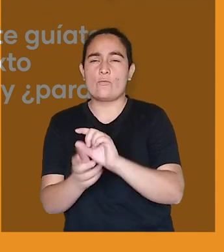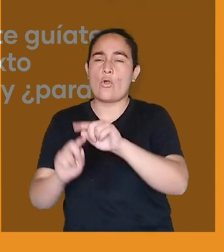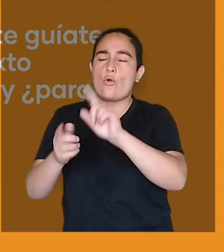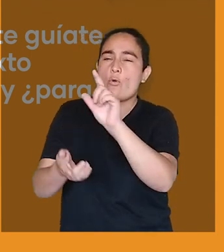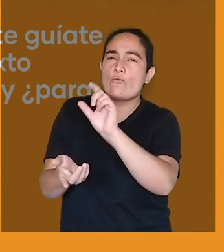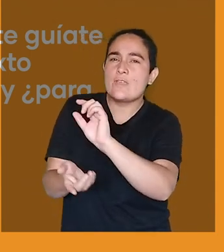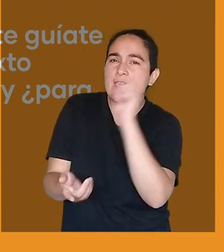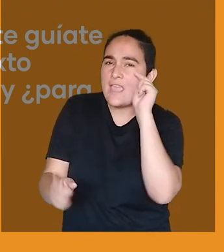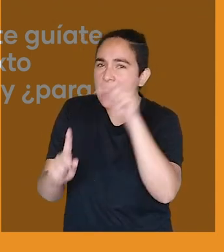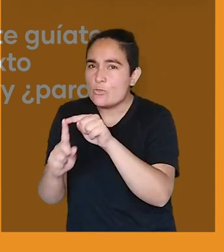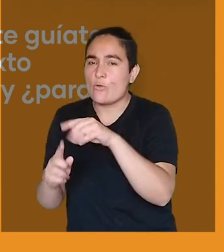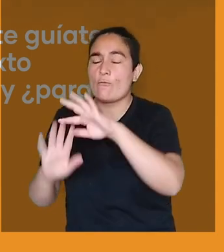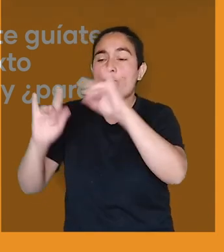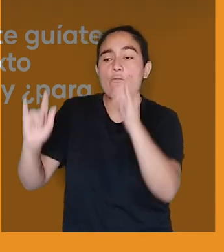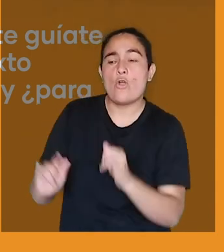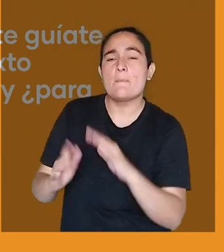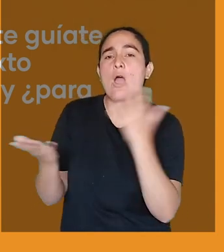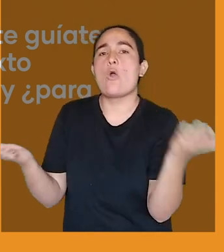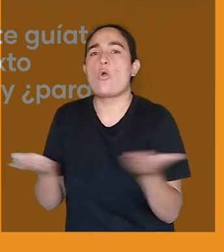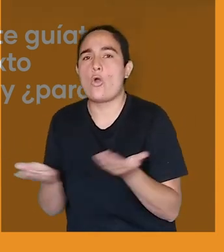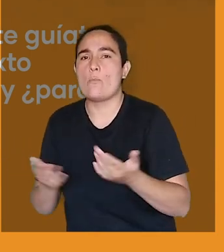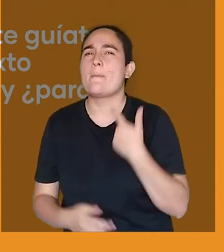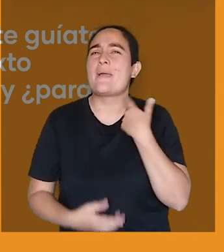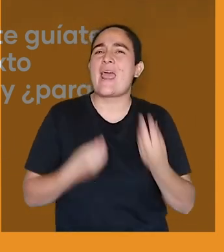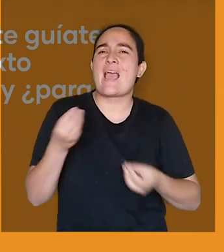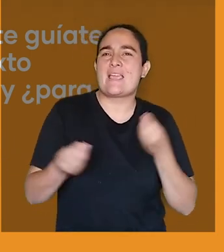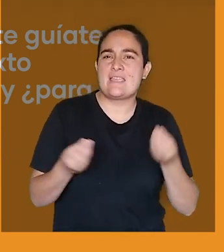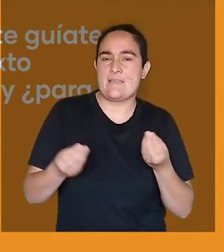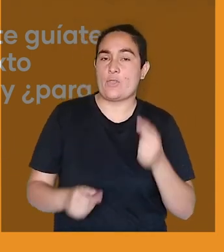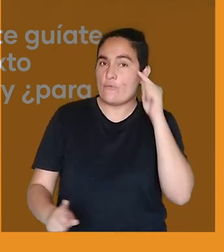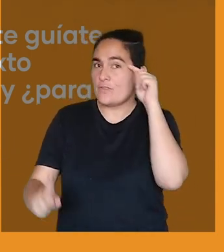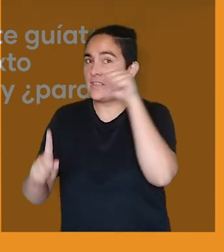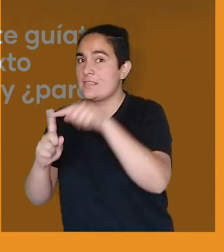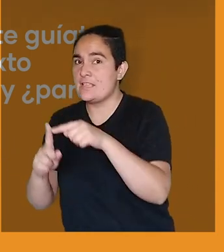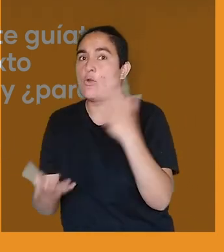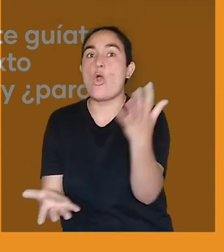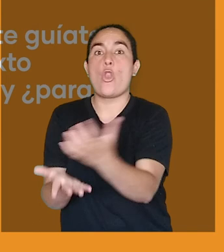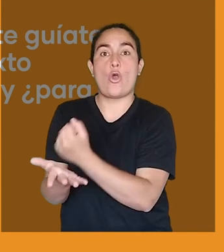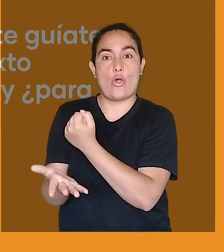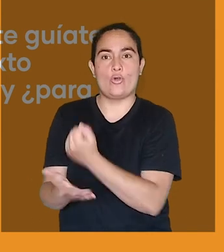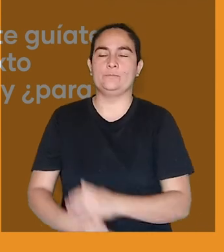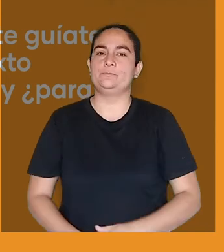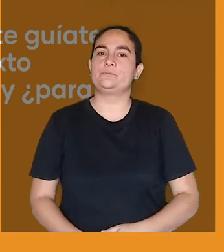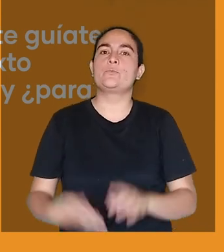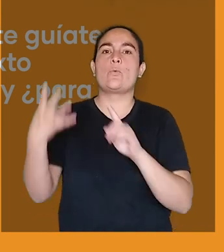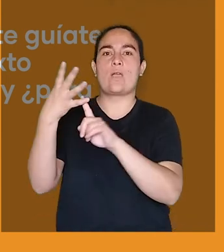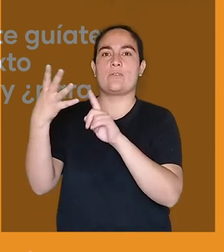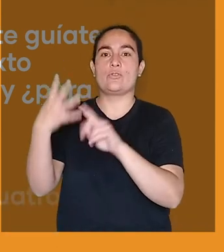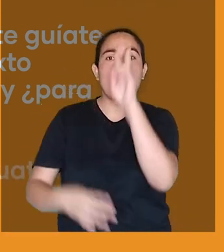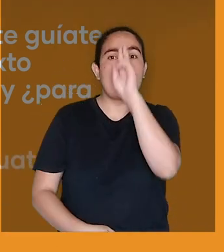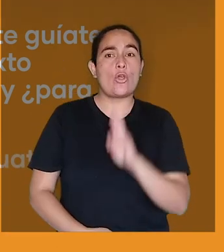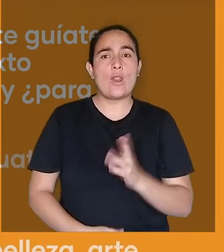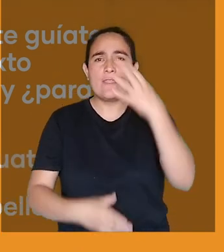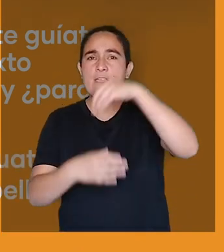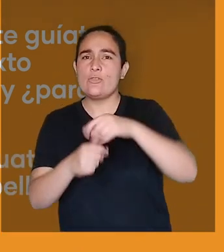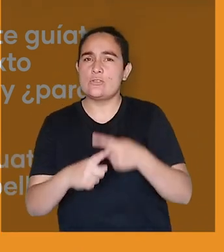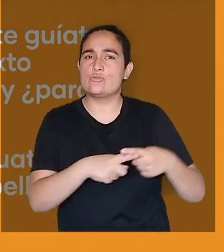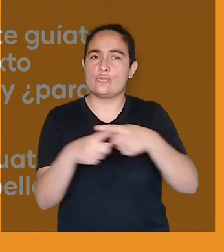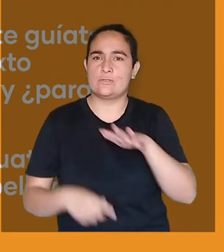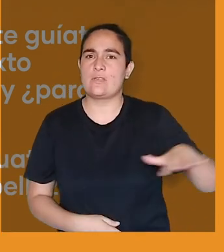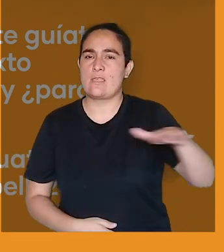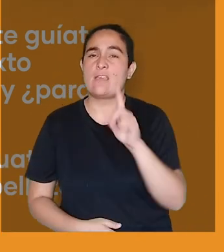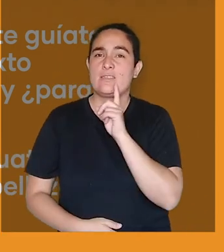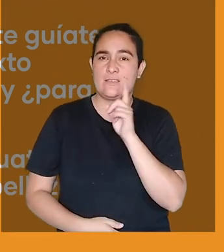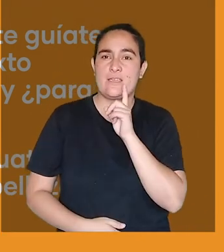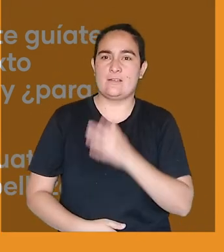¿Cómo? Medio utilizado. ¿Y para qué? ¿Objetivo o meta? 4. El rol del arte